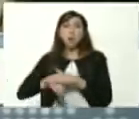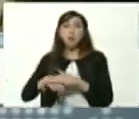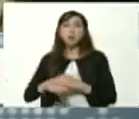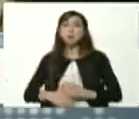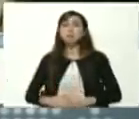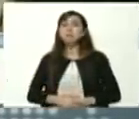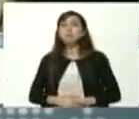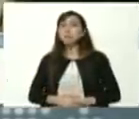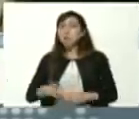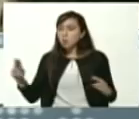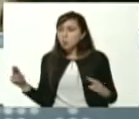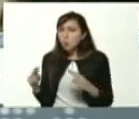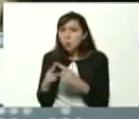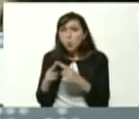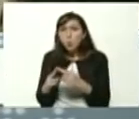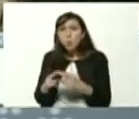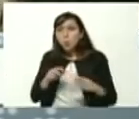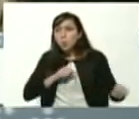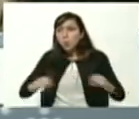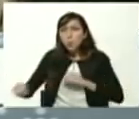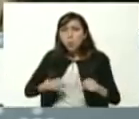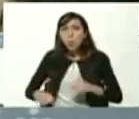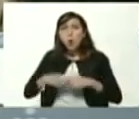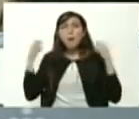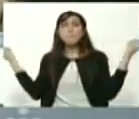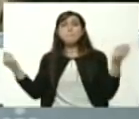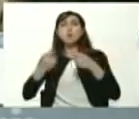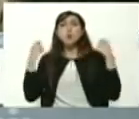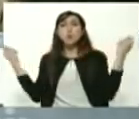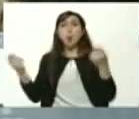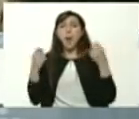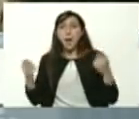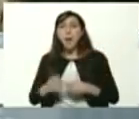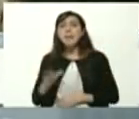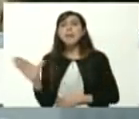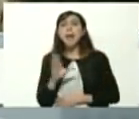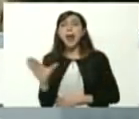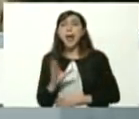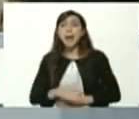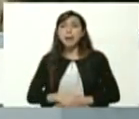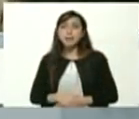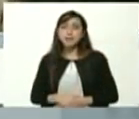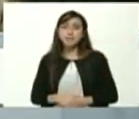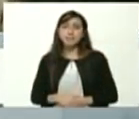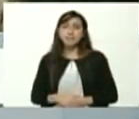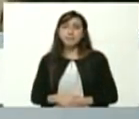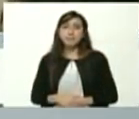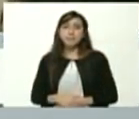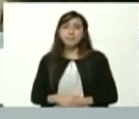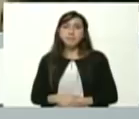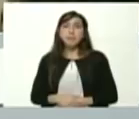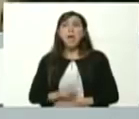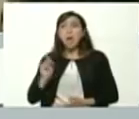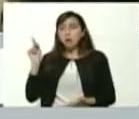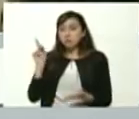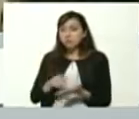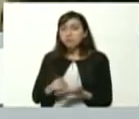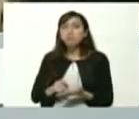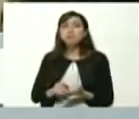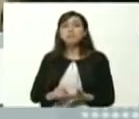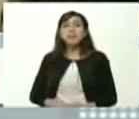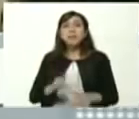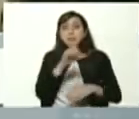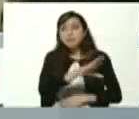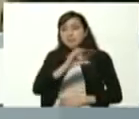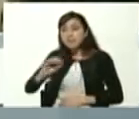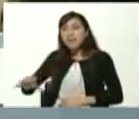un encuentro con las organizaciones populares de Caracas asistieron como 100 organizaciones